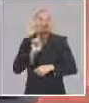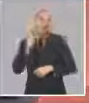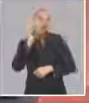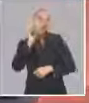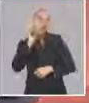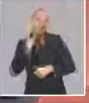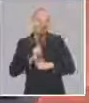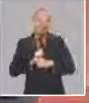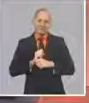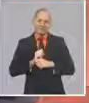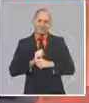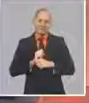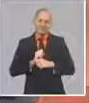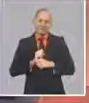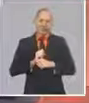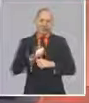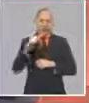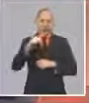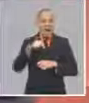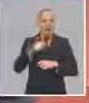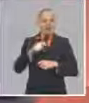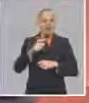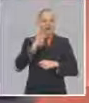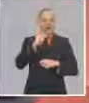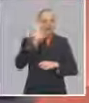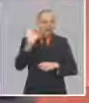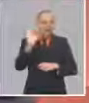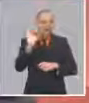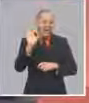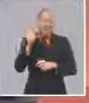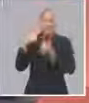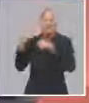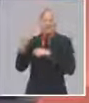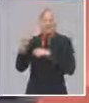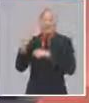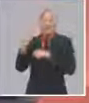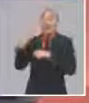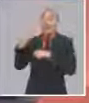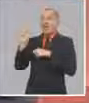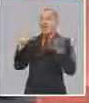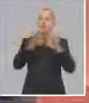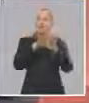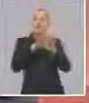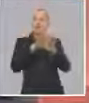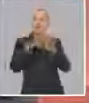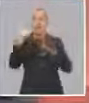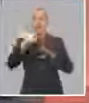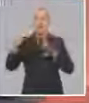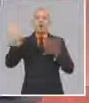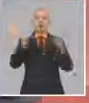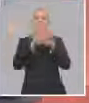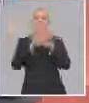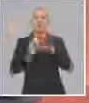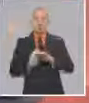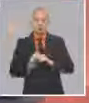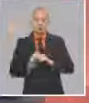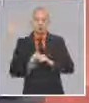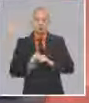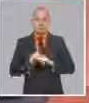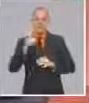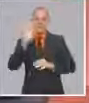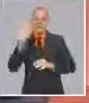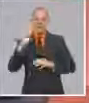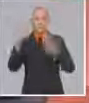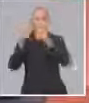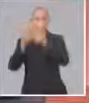falta de demanda en los países receptivos, receptores de estas producciones. Porque si decían los bares en Europa, no se compra el ron, o se compra menos ron, quiero decir.